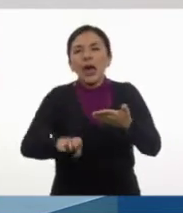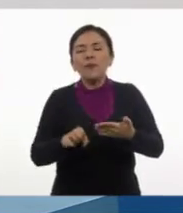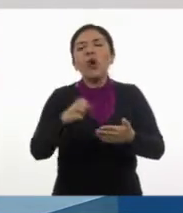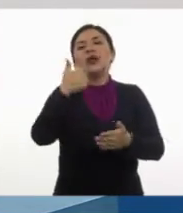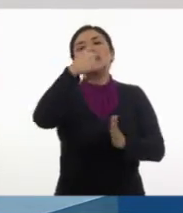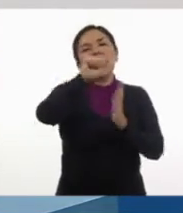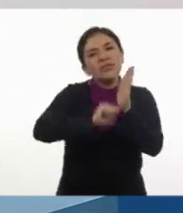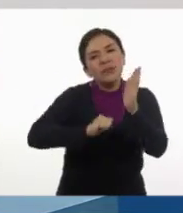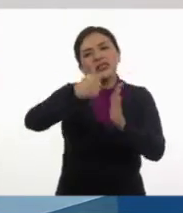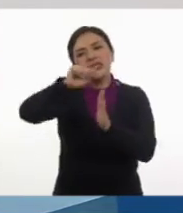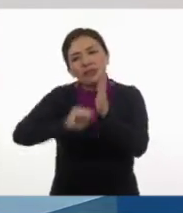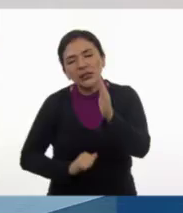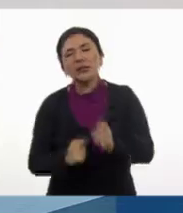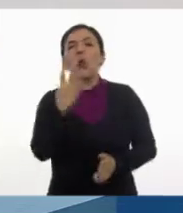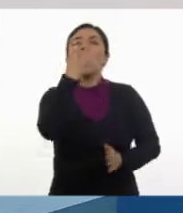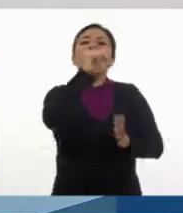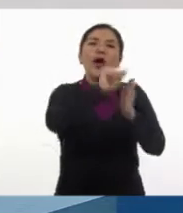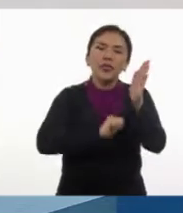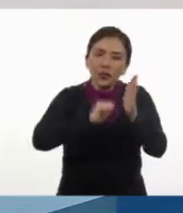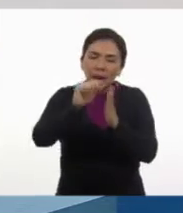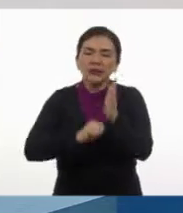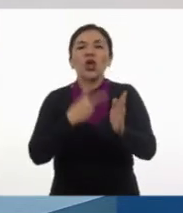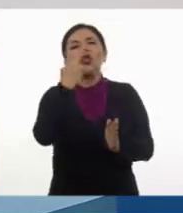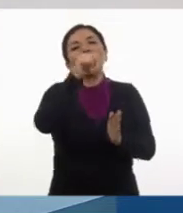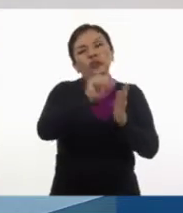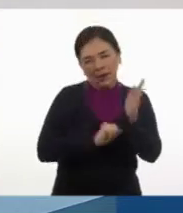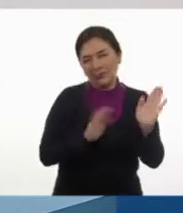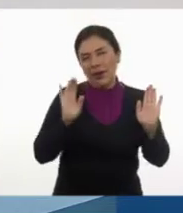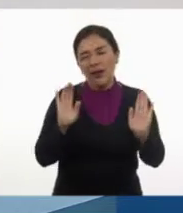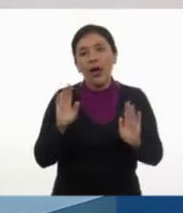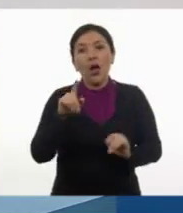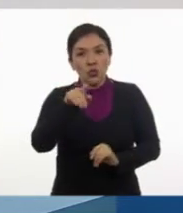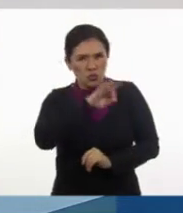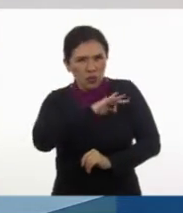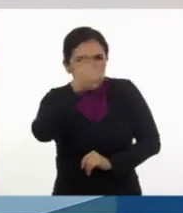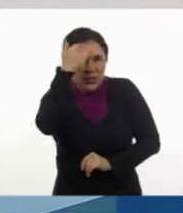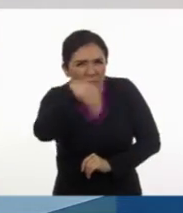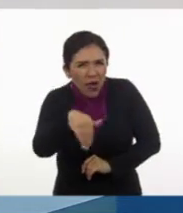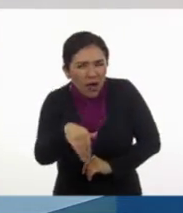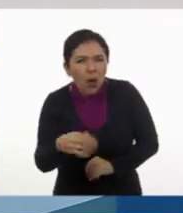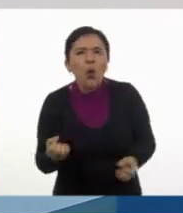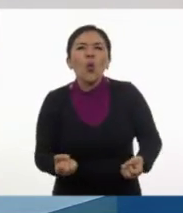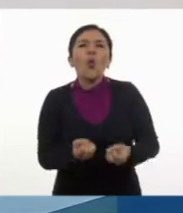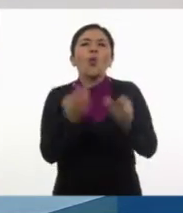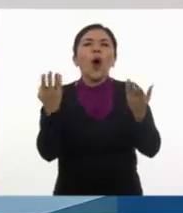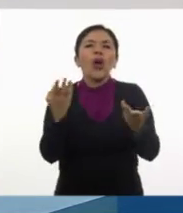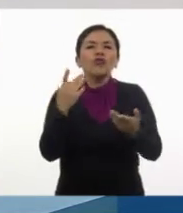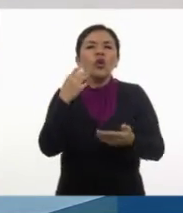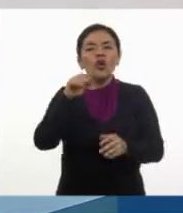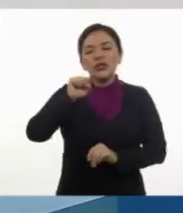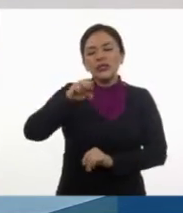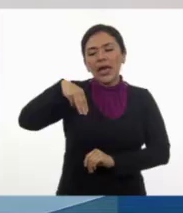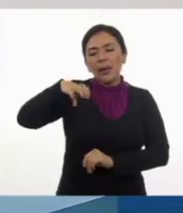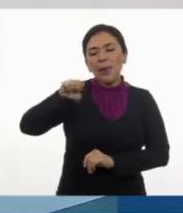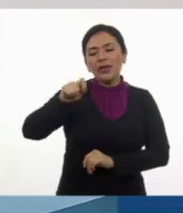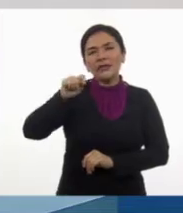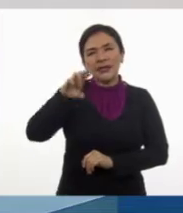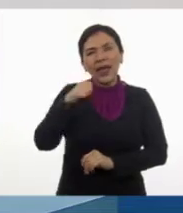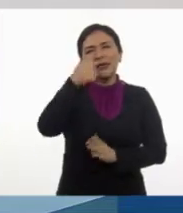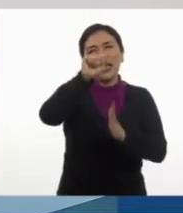semestres, cuatrimestres, bimestres, ¿podremos saber cuántos semestres hay en un año, Ton?